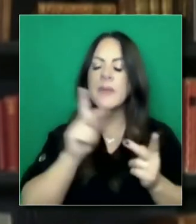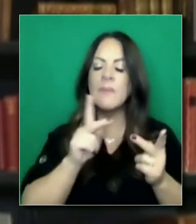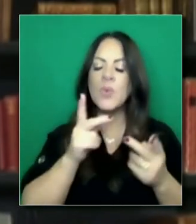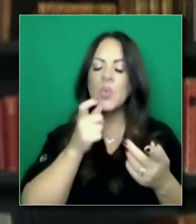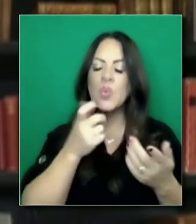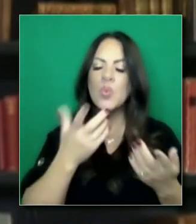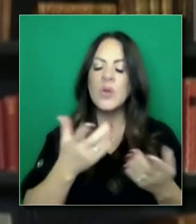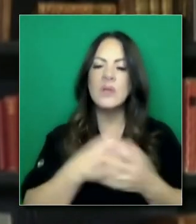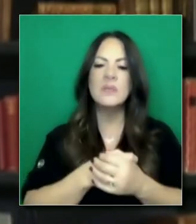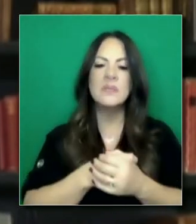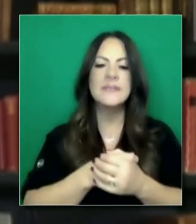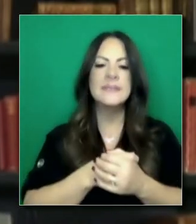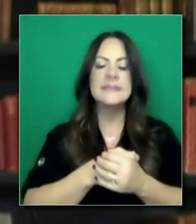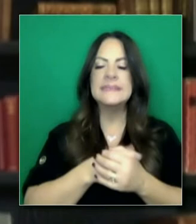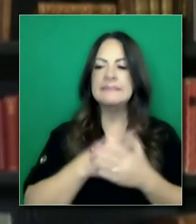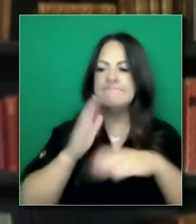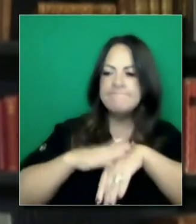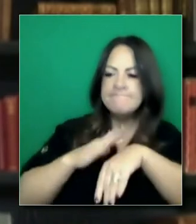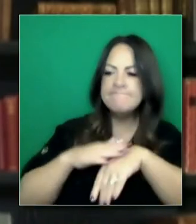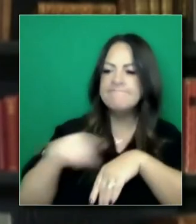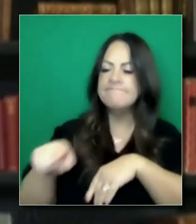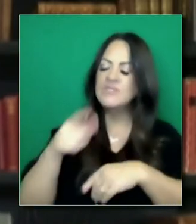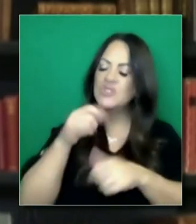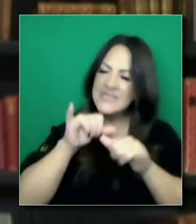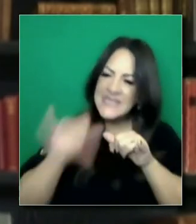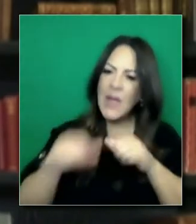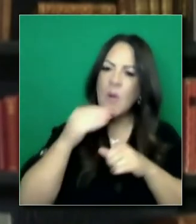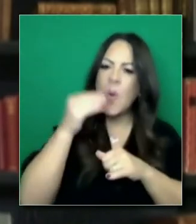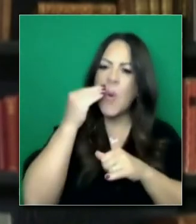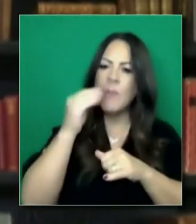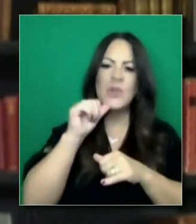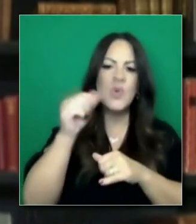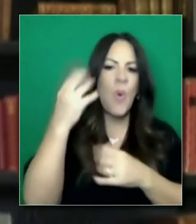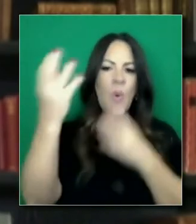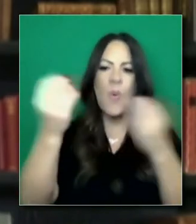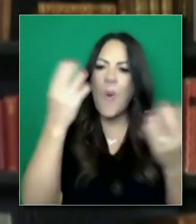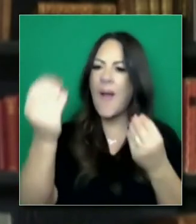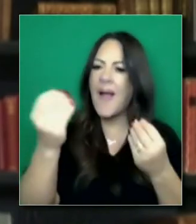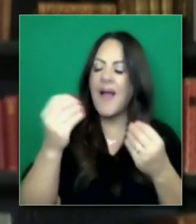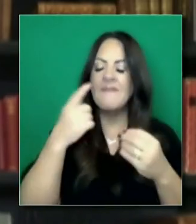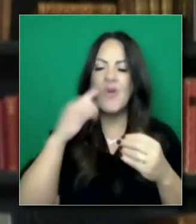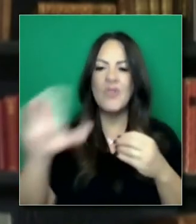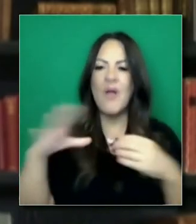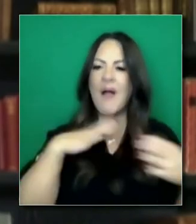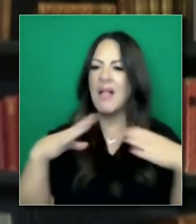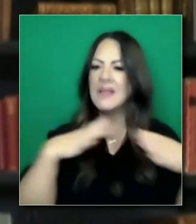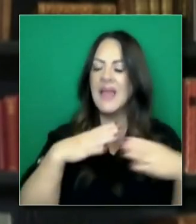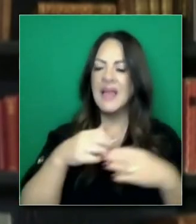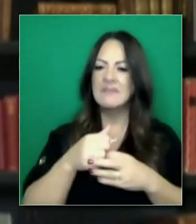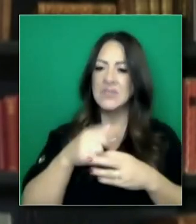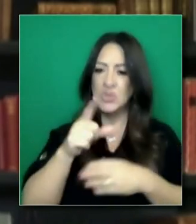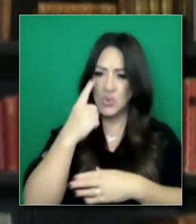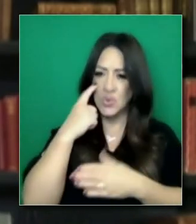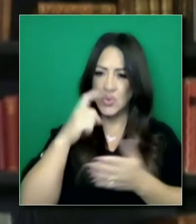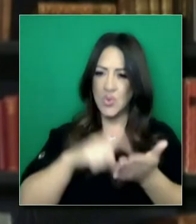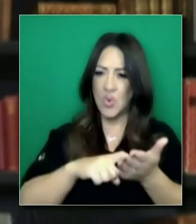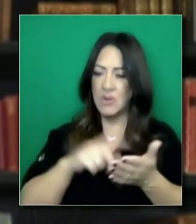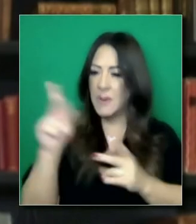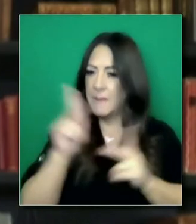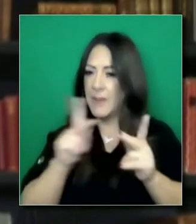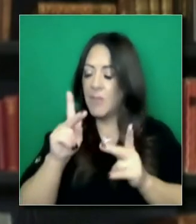acatan la ley o no han seguido quedarse en casa? ¿Están